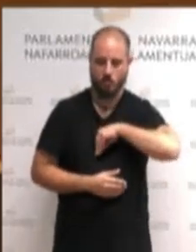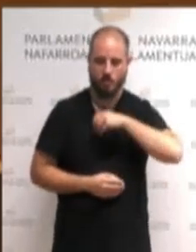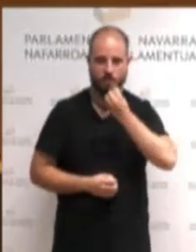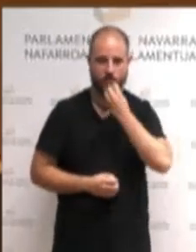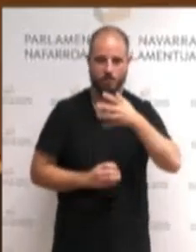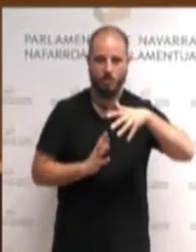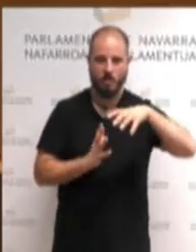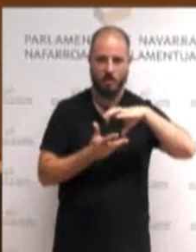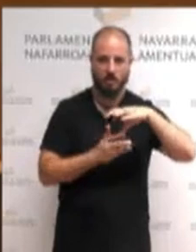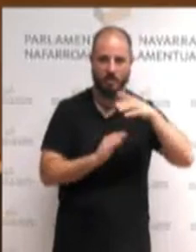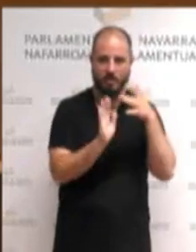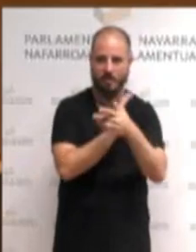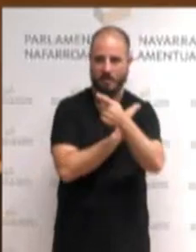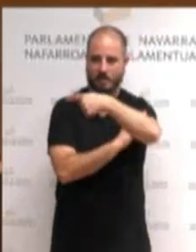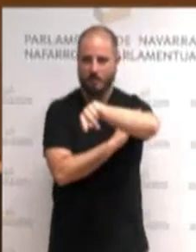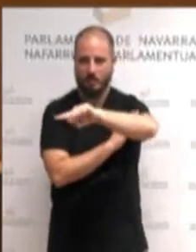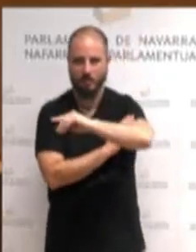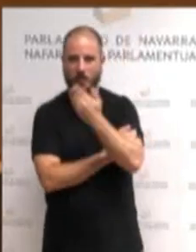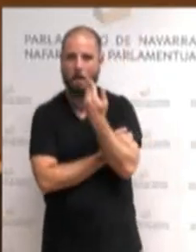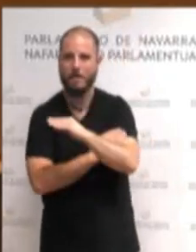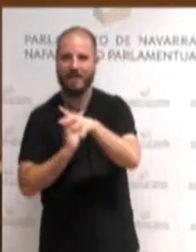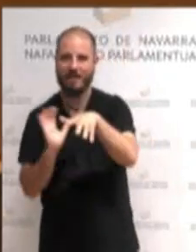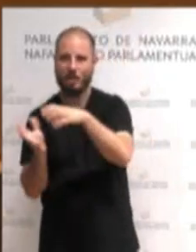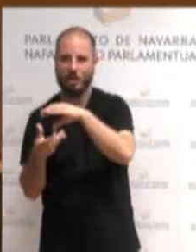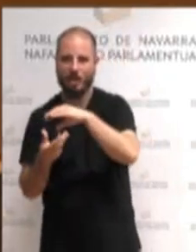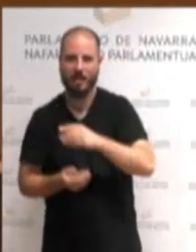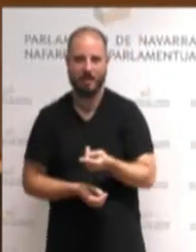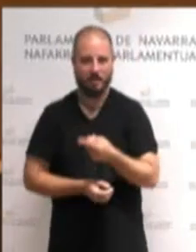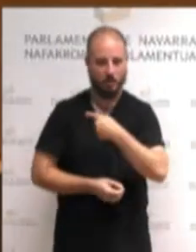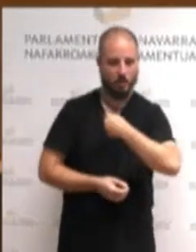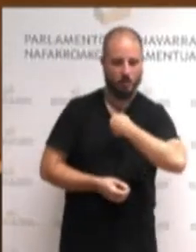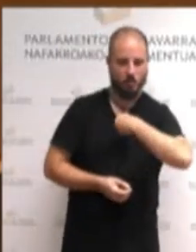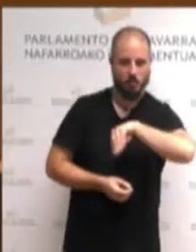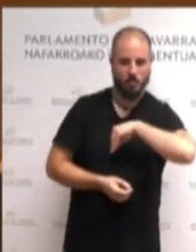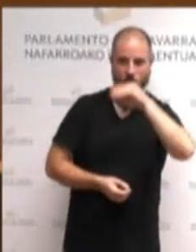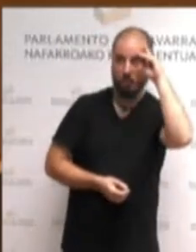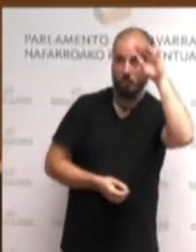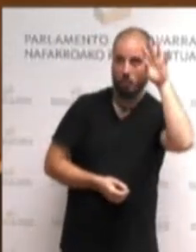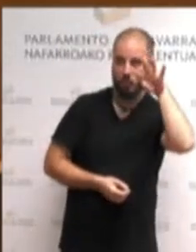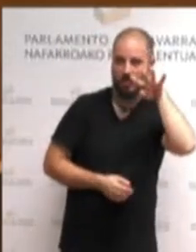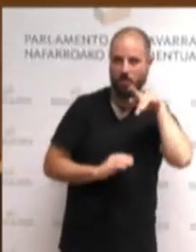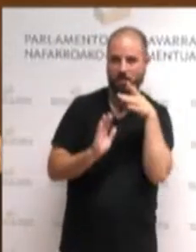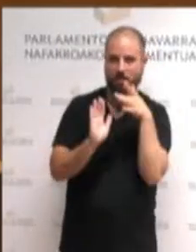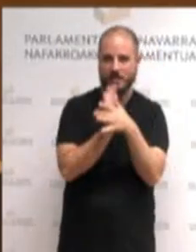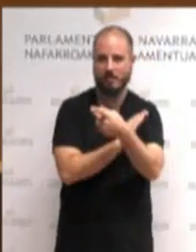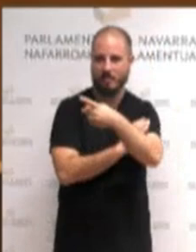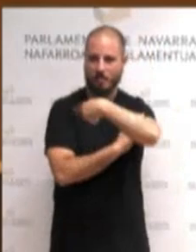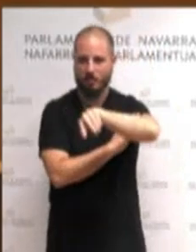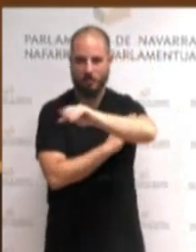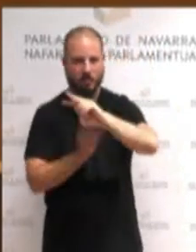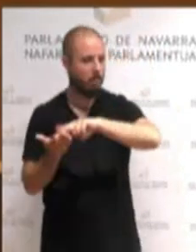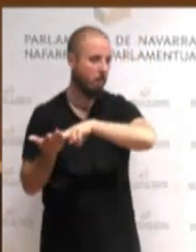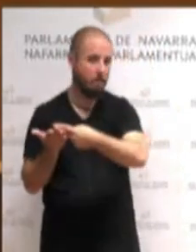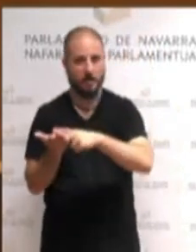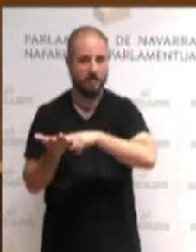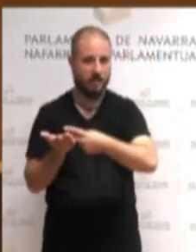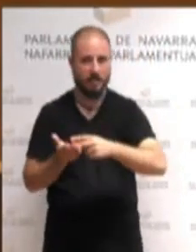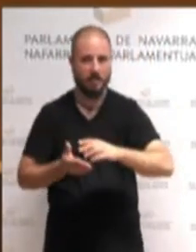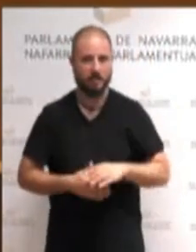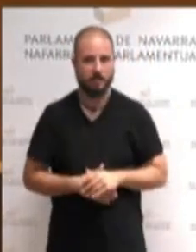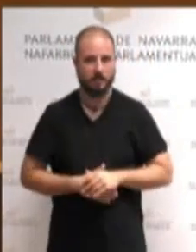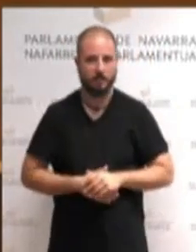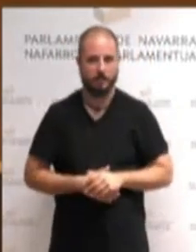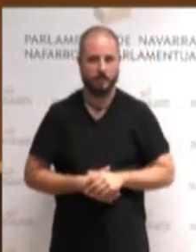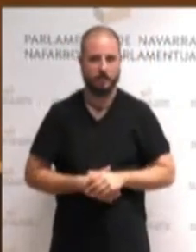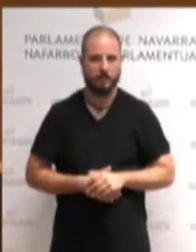direlako, gure ametzak, zuen ametz gaiztu direlako. Ba, legegin txaldi